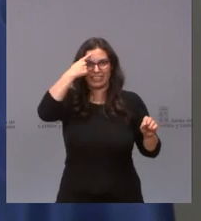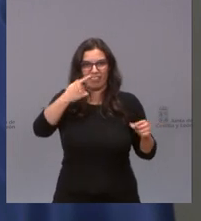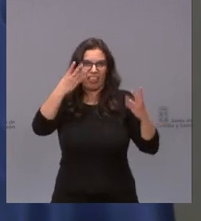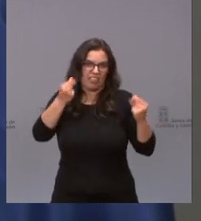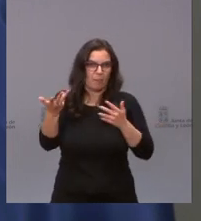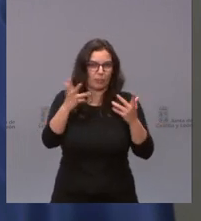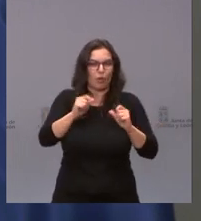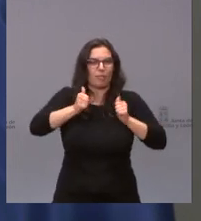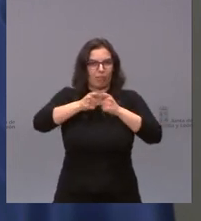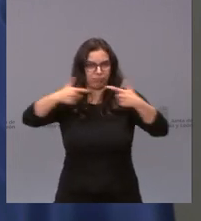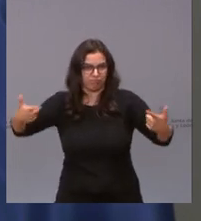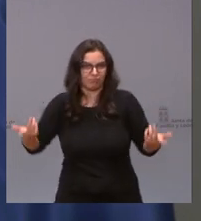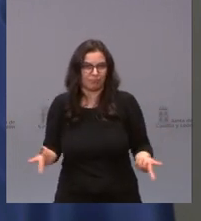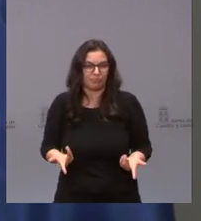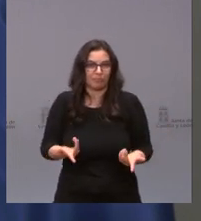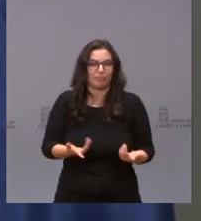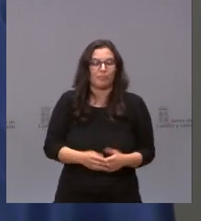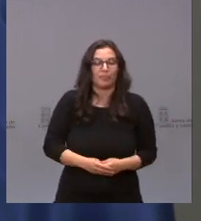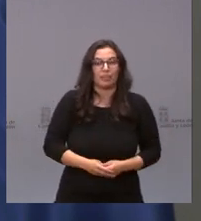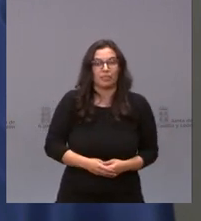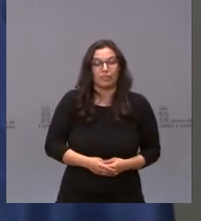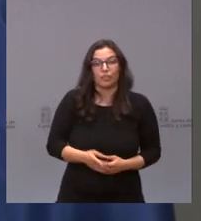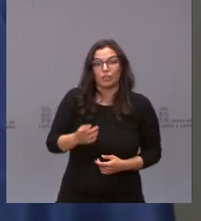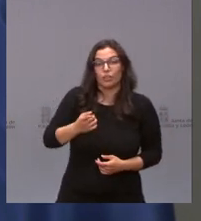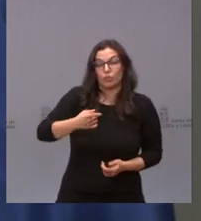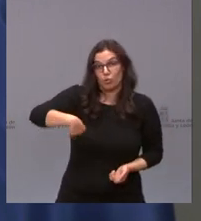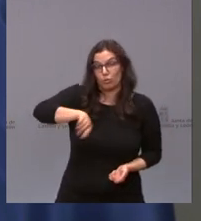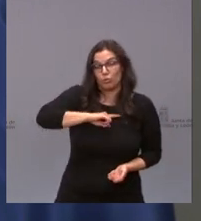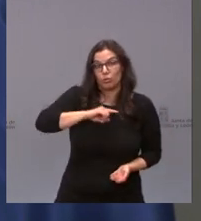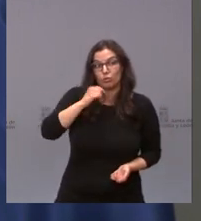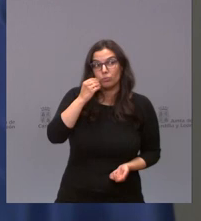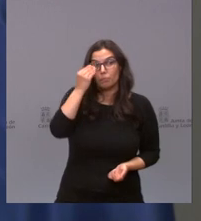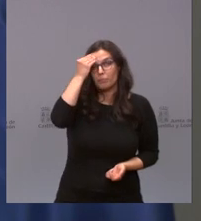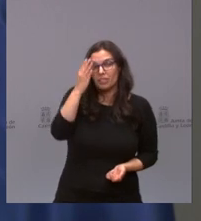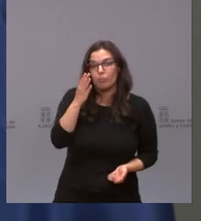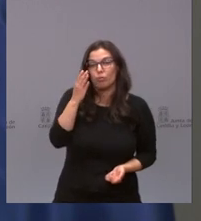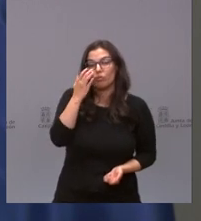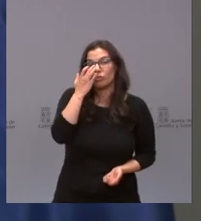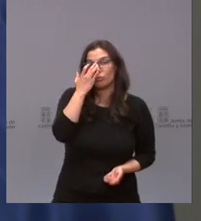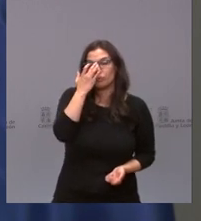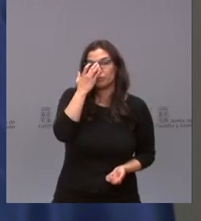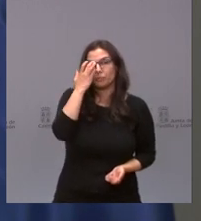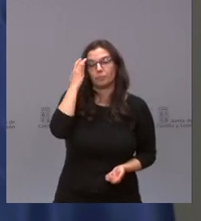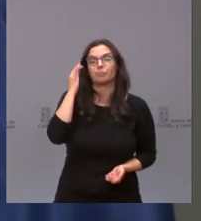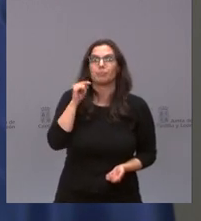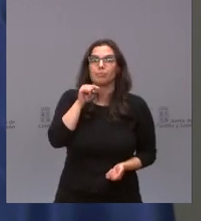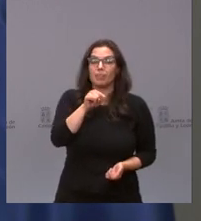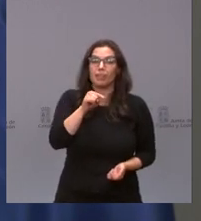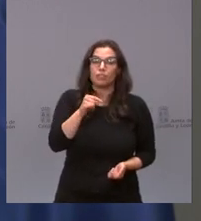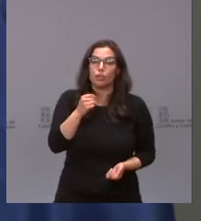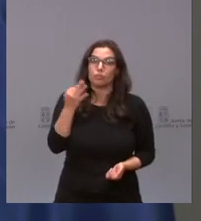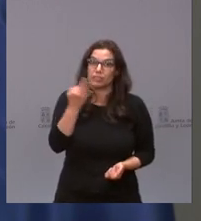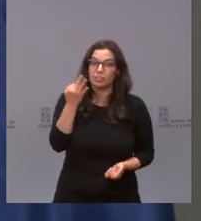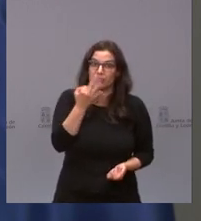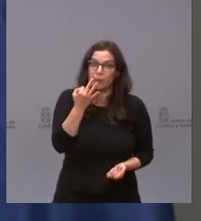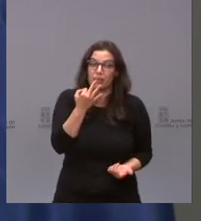eso lo hicimos. Nosotros queremos que esto se debería de aprender esto es una de cosas